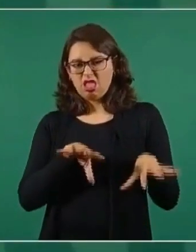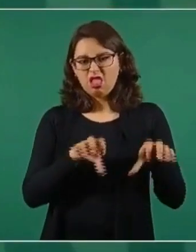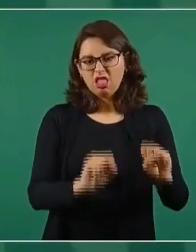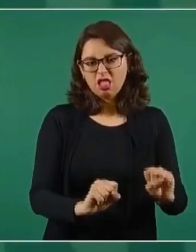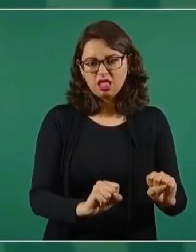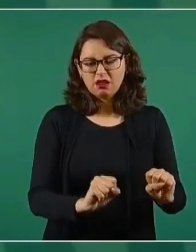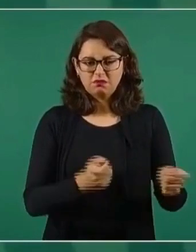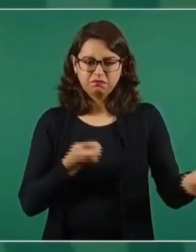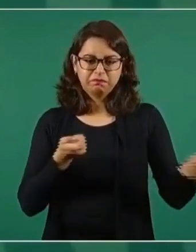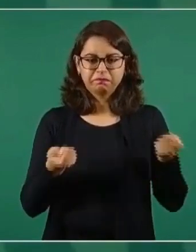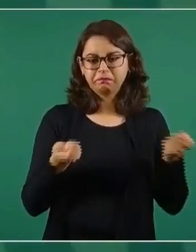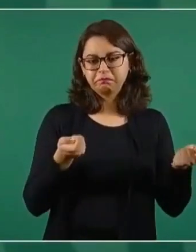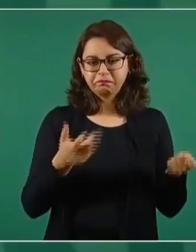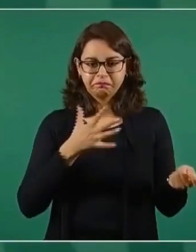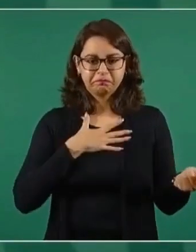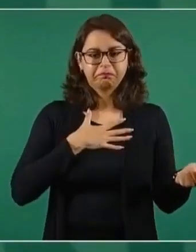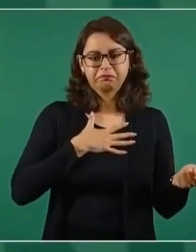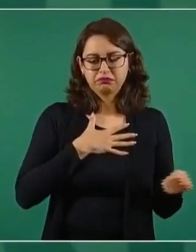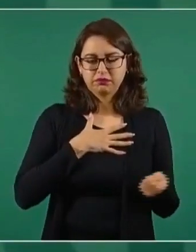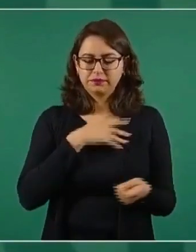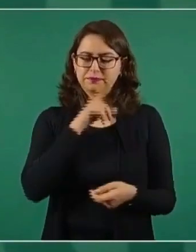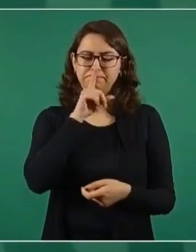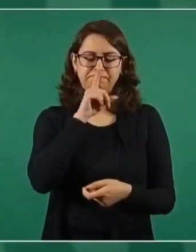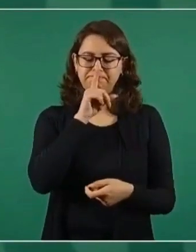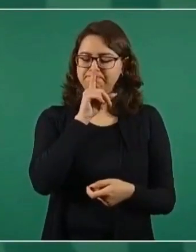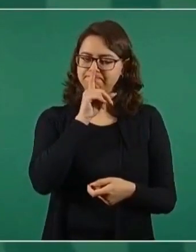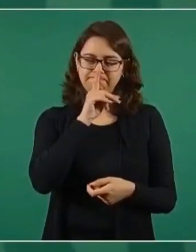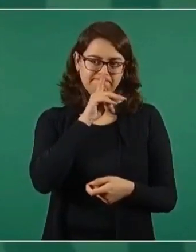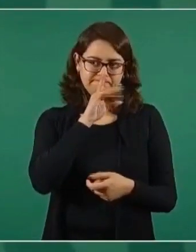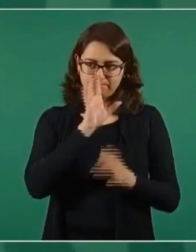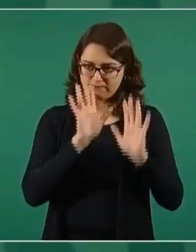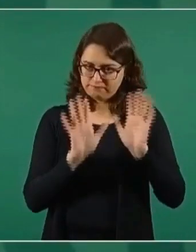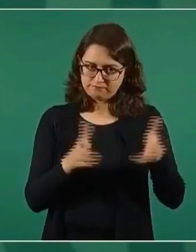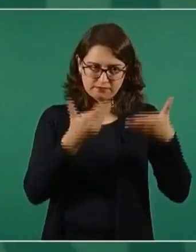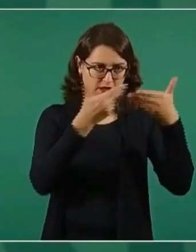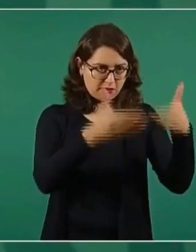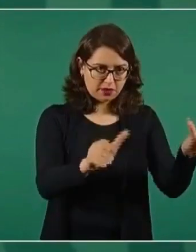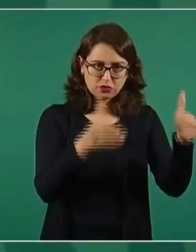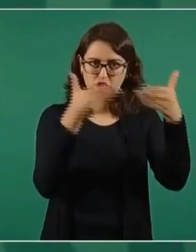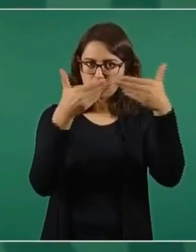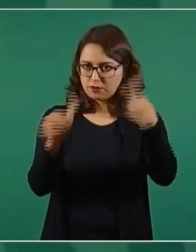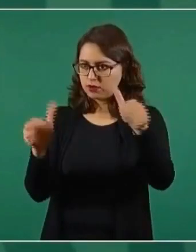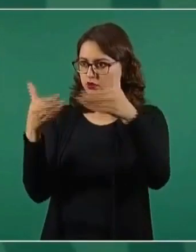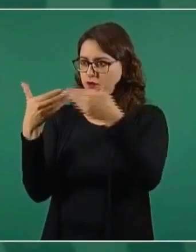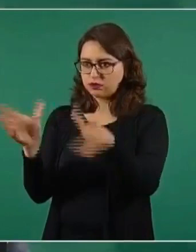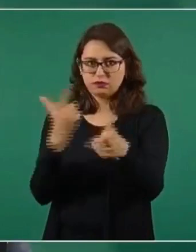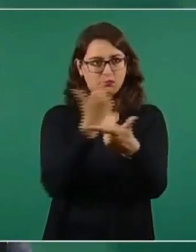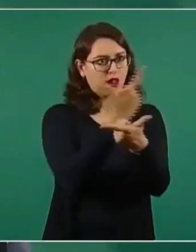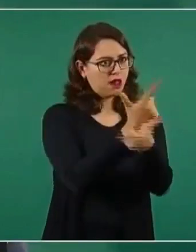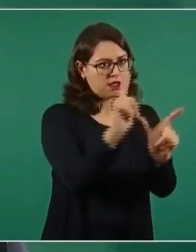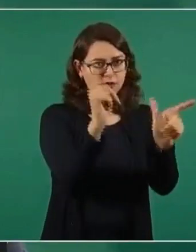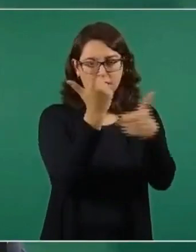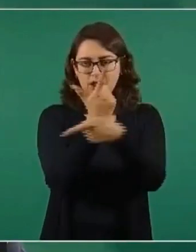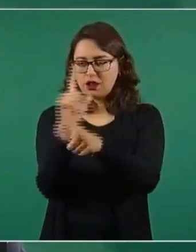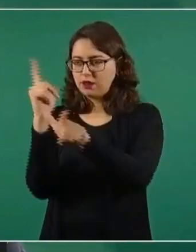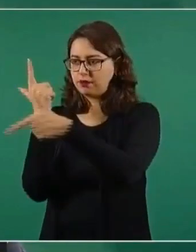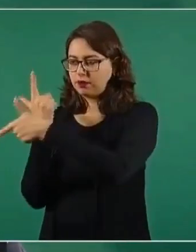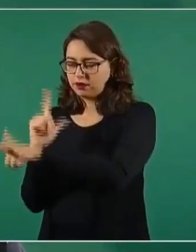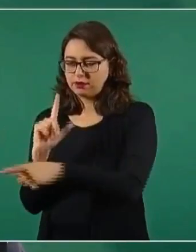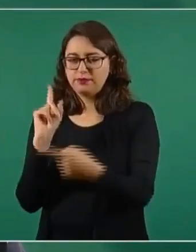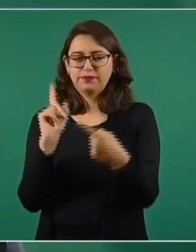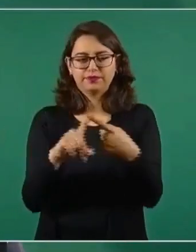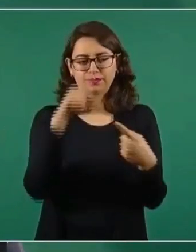casetas. Ya se liberaron las casetas de